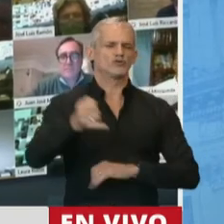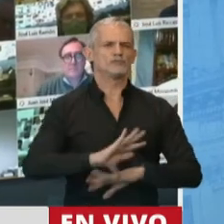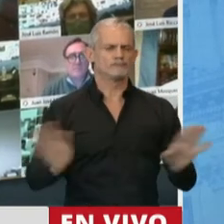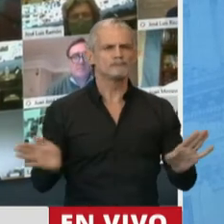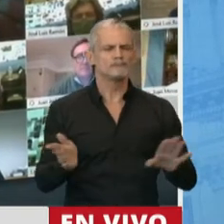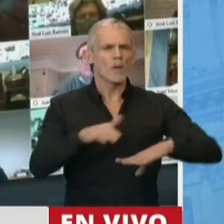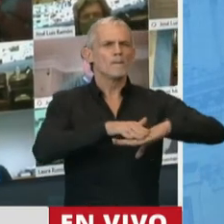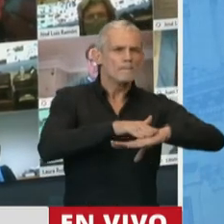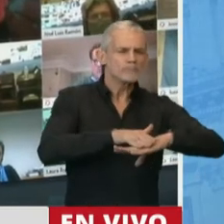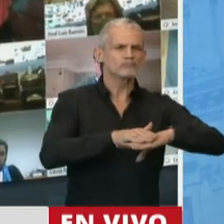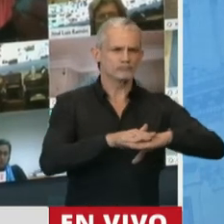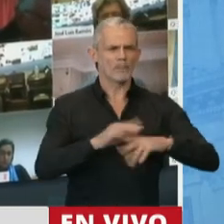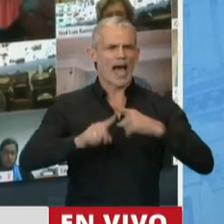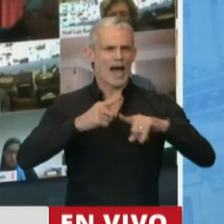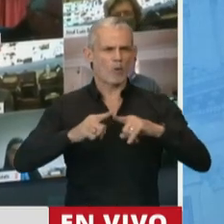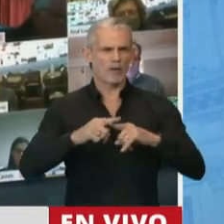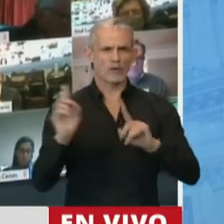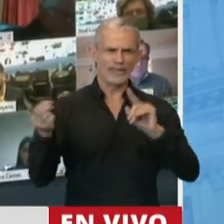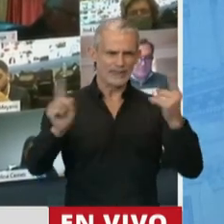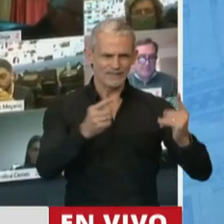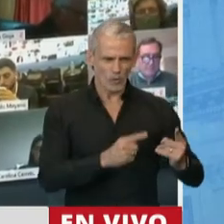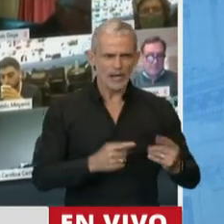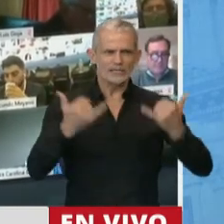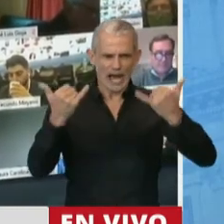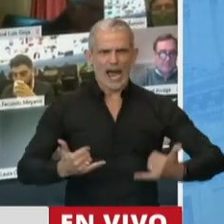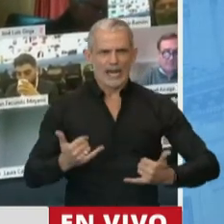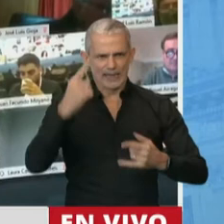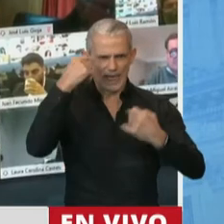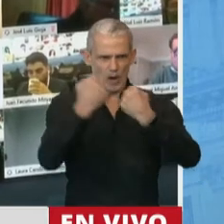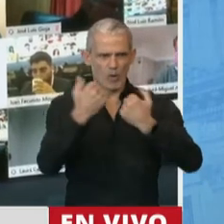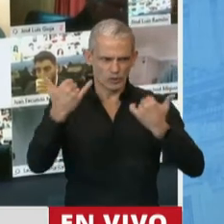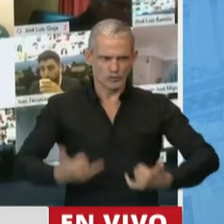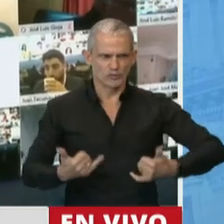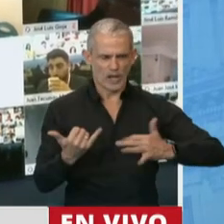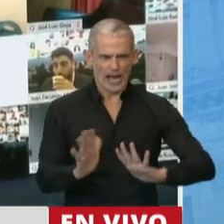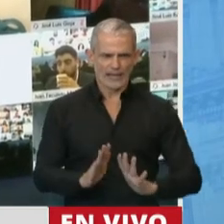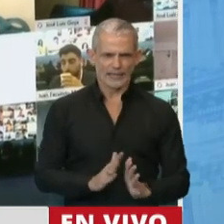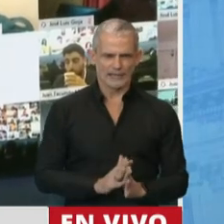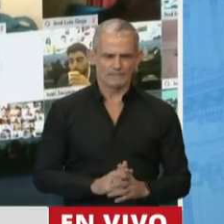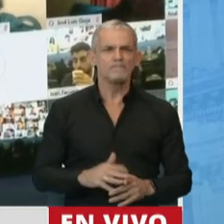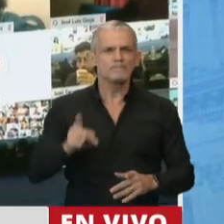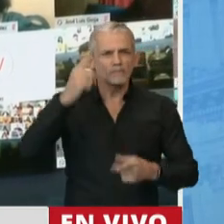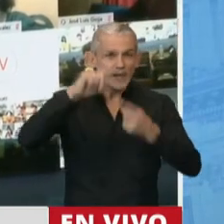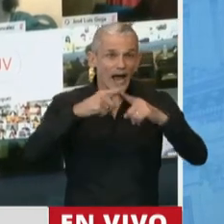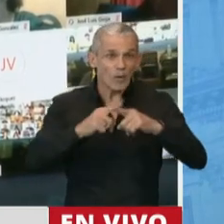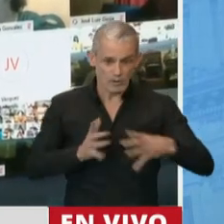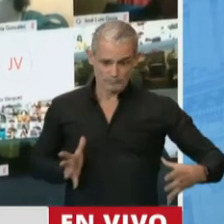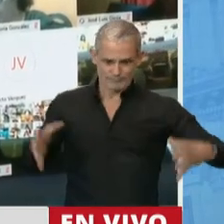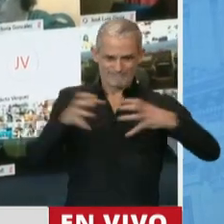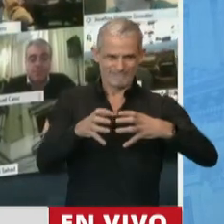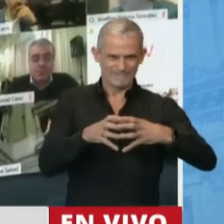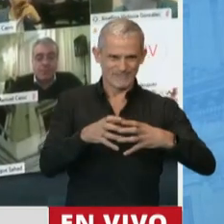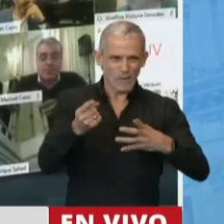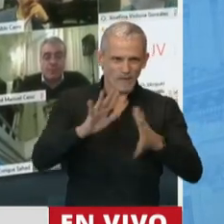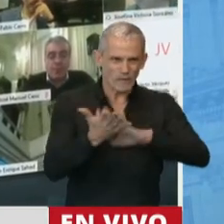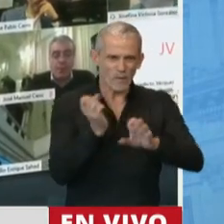pisos, a los acuerdos individuales que teníamos que hacer, advertir, digamos, los acuerdos colectivos necesarios